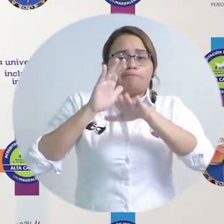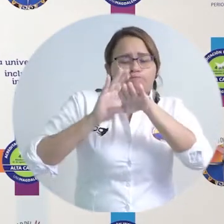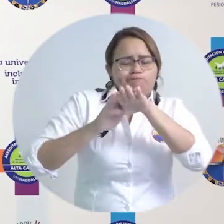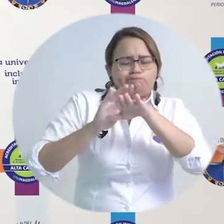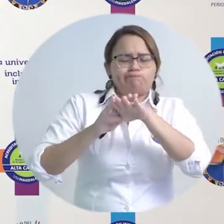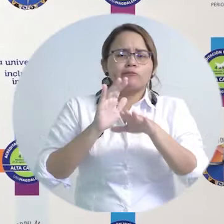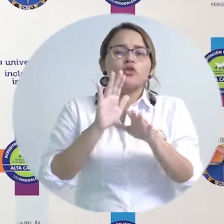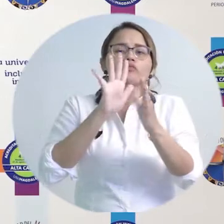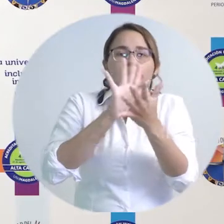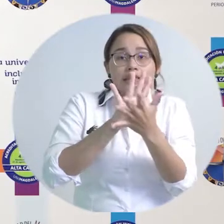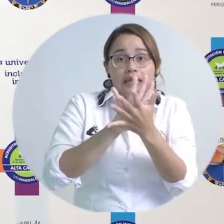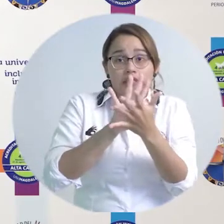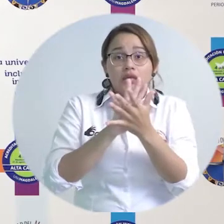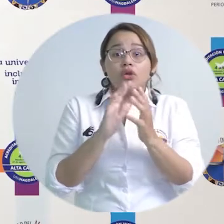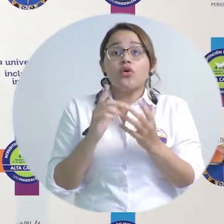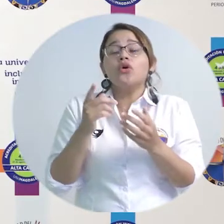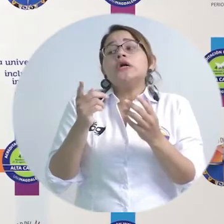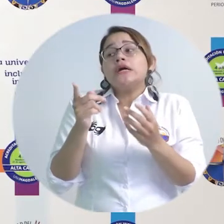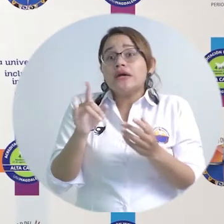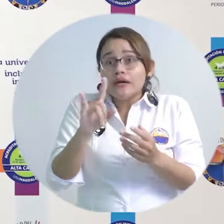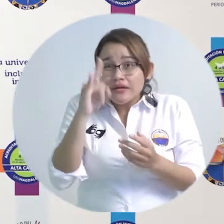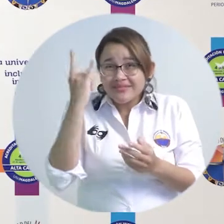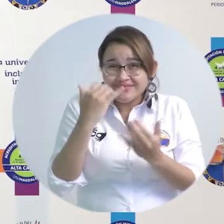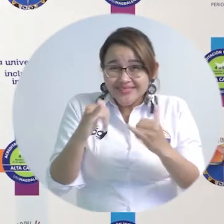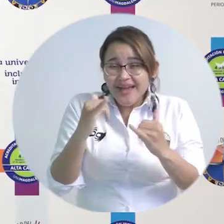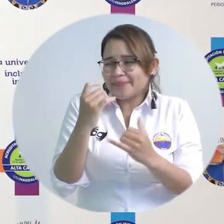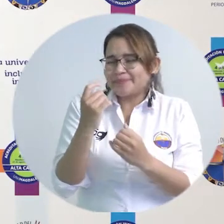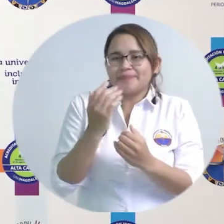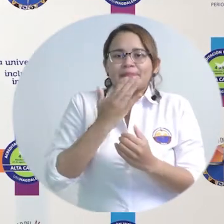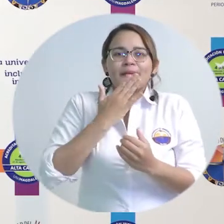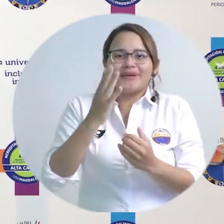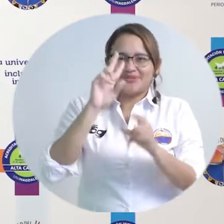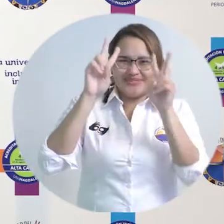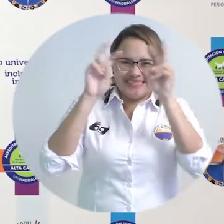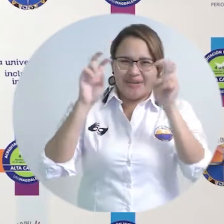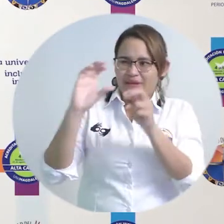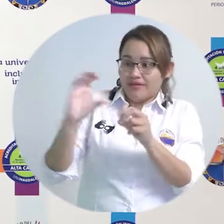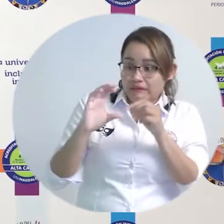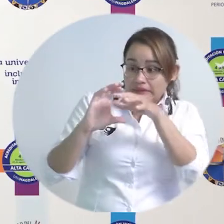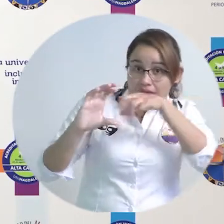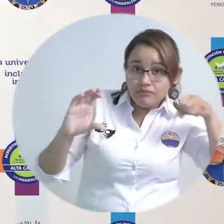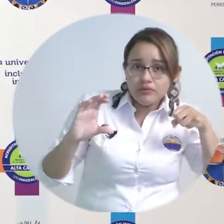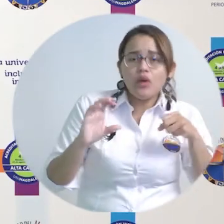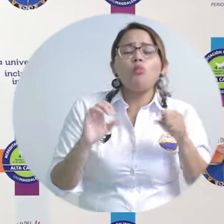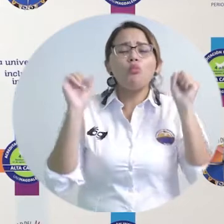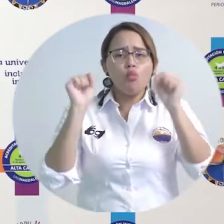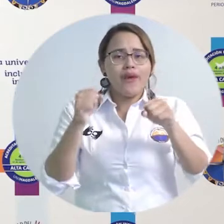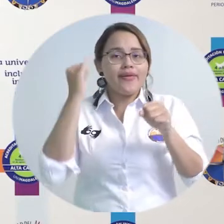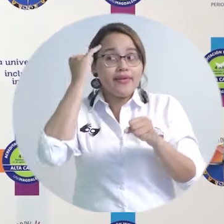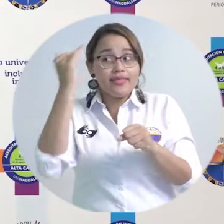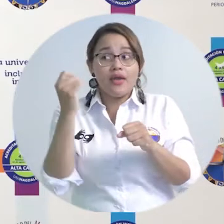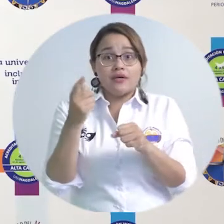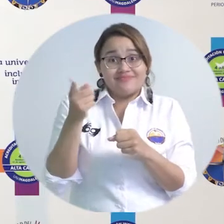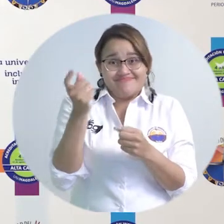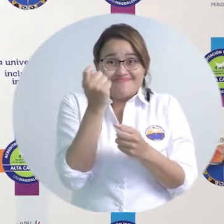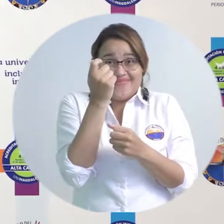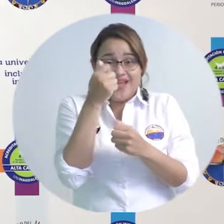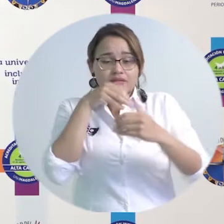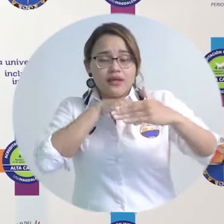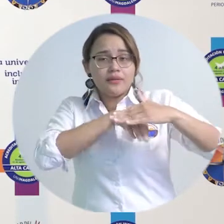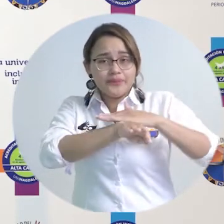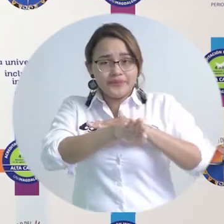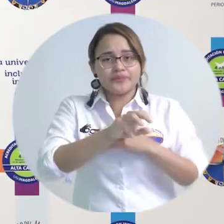pues que hagan su consignación de manera directa en la cuenta del Banco Occidente a nombre de Fondo Solidario Unimagdalena, la número